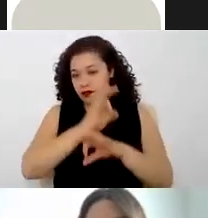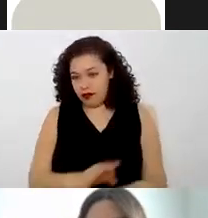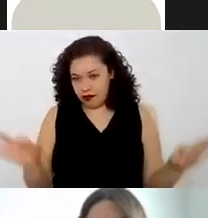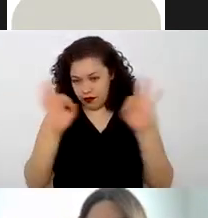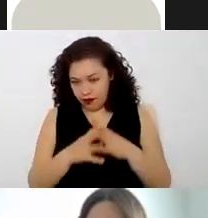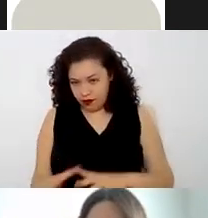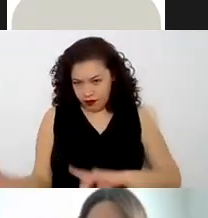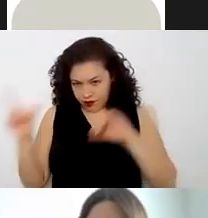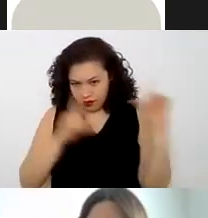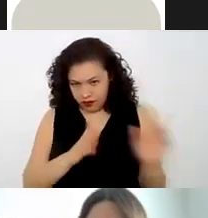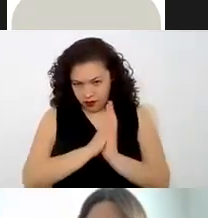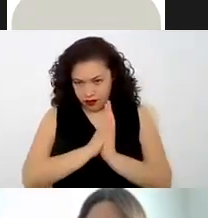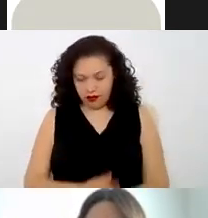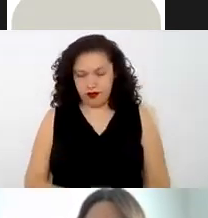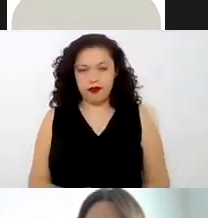favor